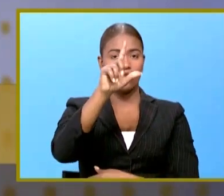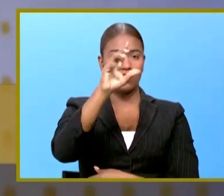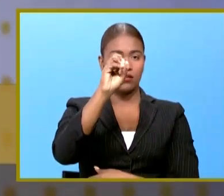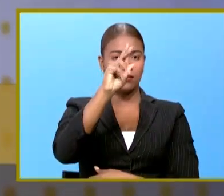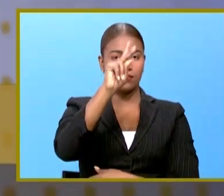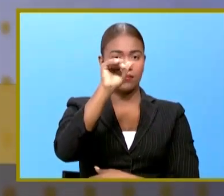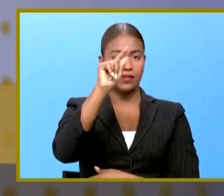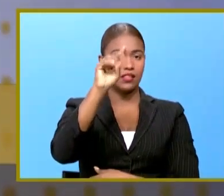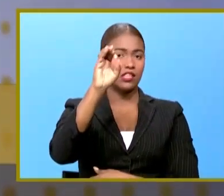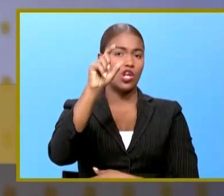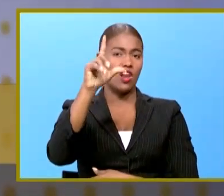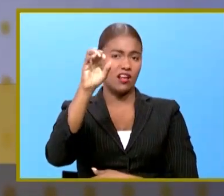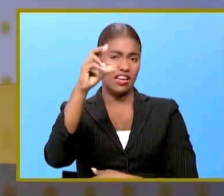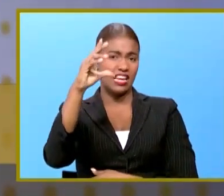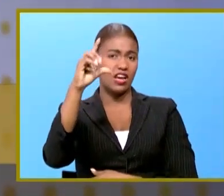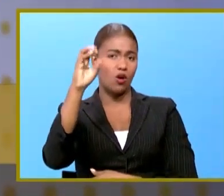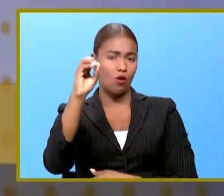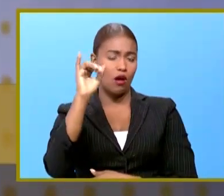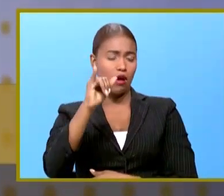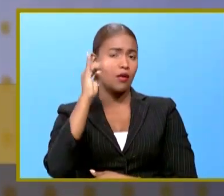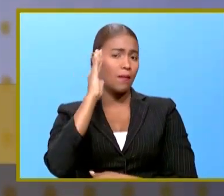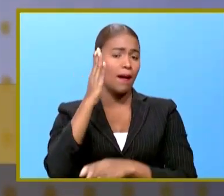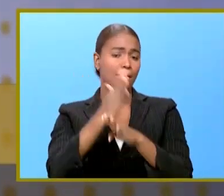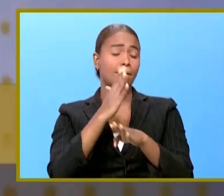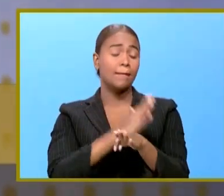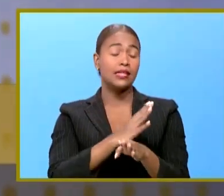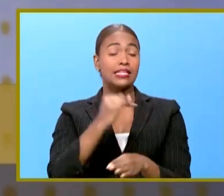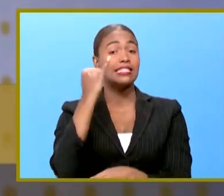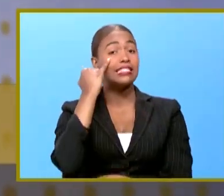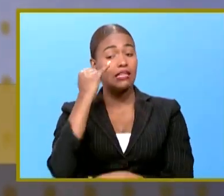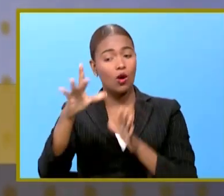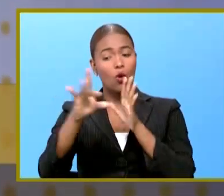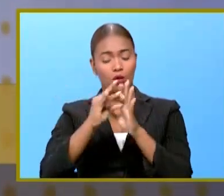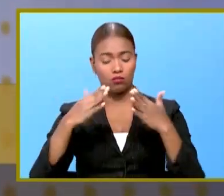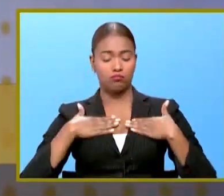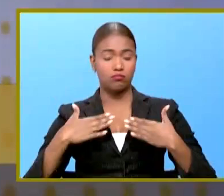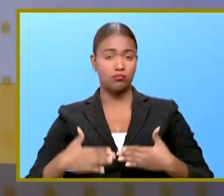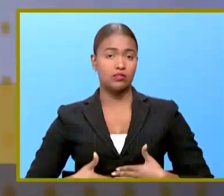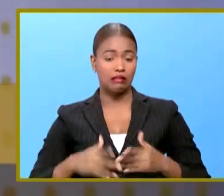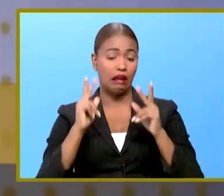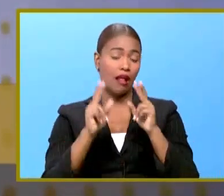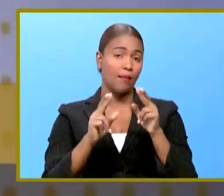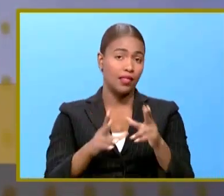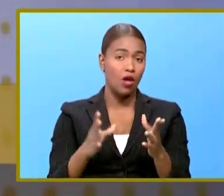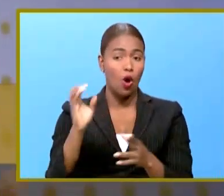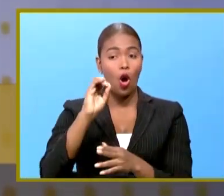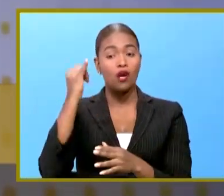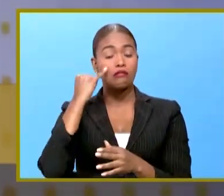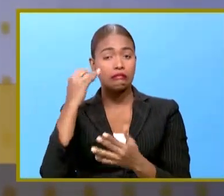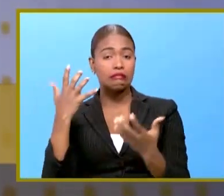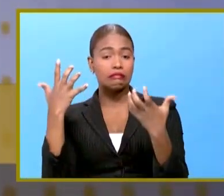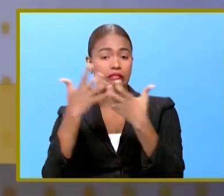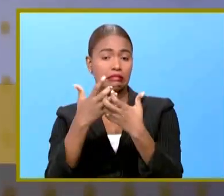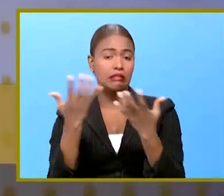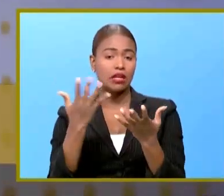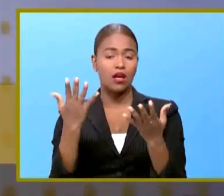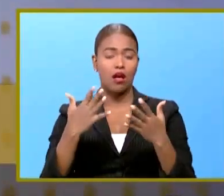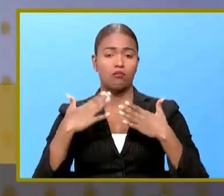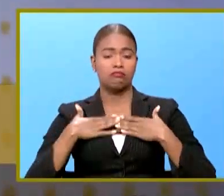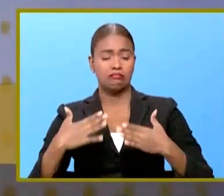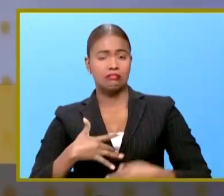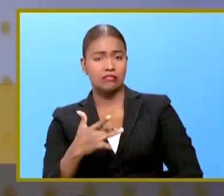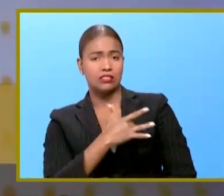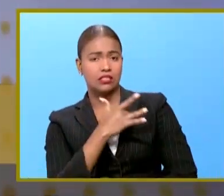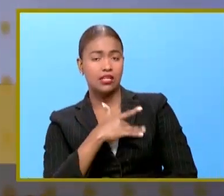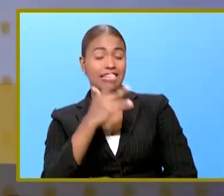sería bueno eso va a mejorar si encuentran el cuerpo rápido si se aplican las penas si vemos